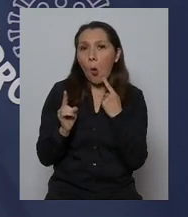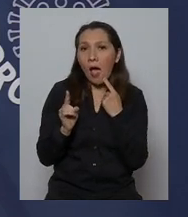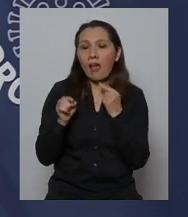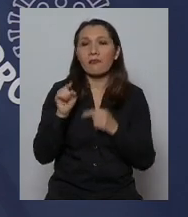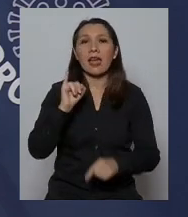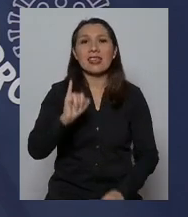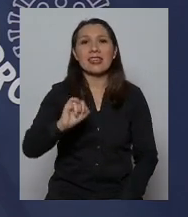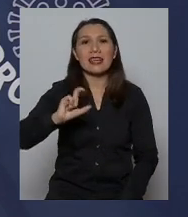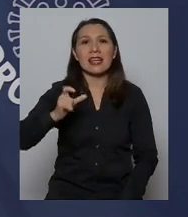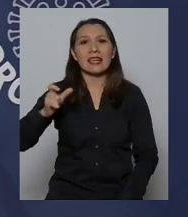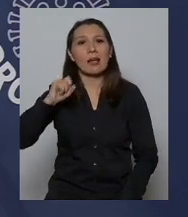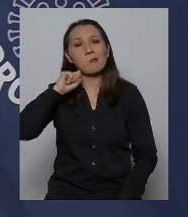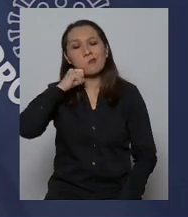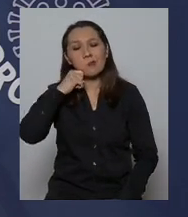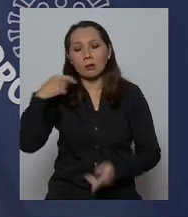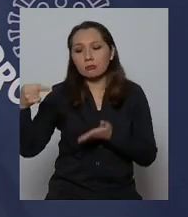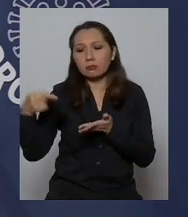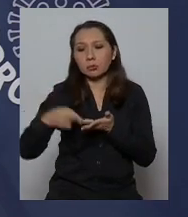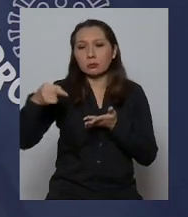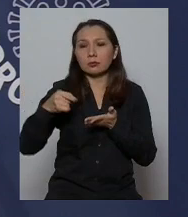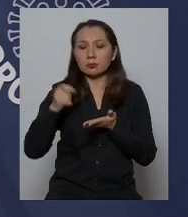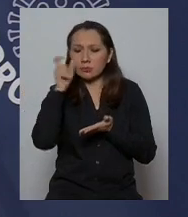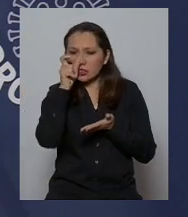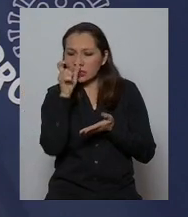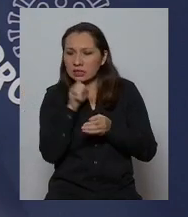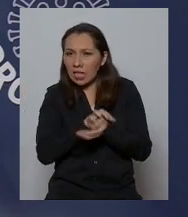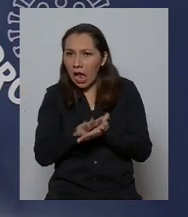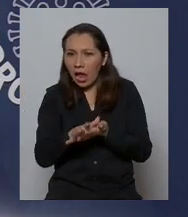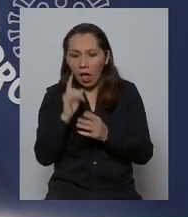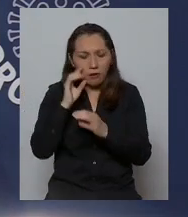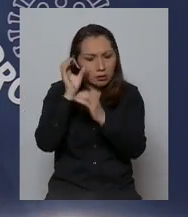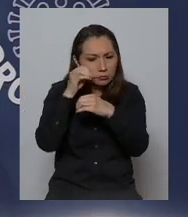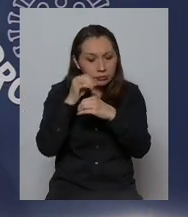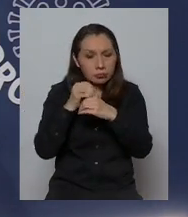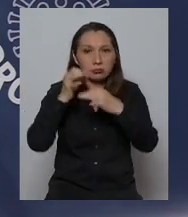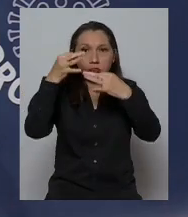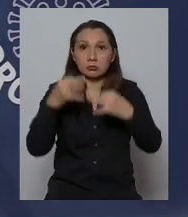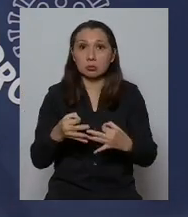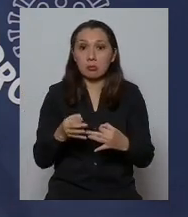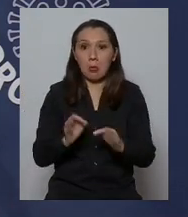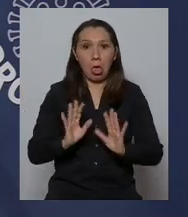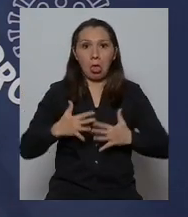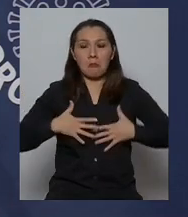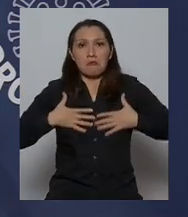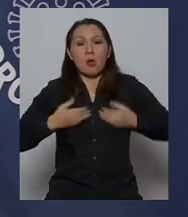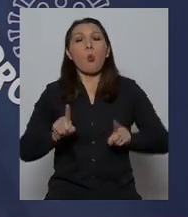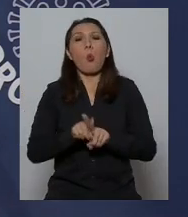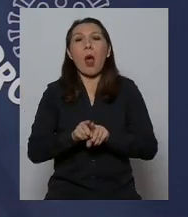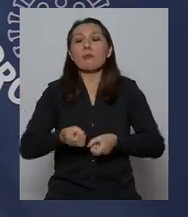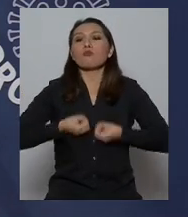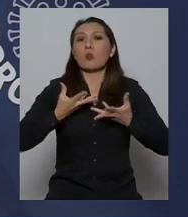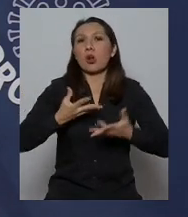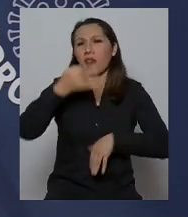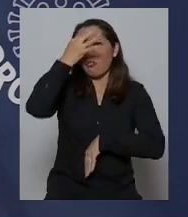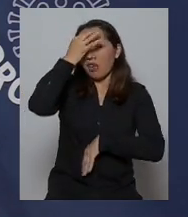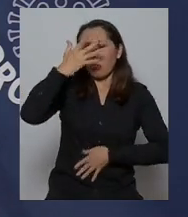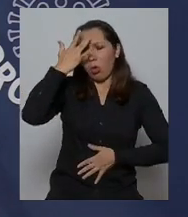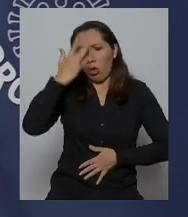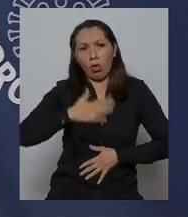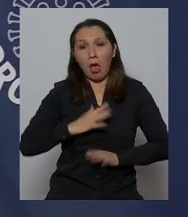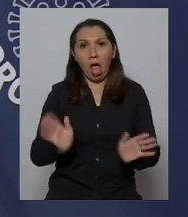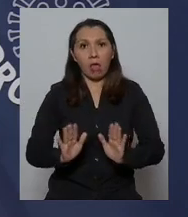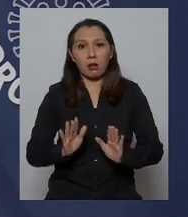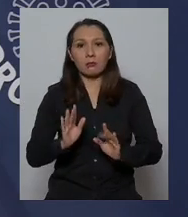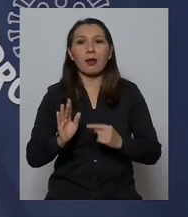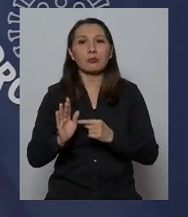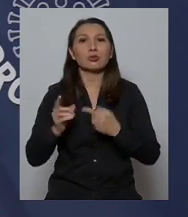IgG, de inmunobulina G, para ver si realmente, como testimonio, a pesar de no haber tenido síntomas de infección,